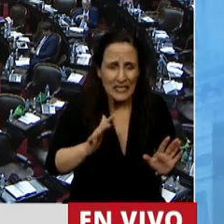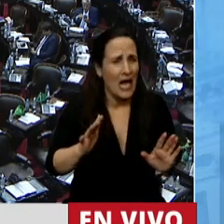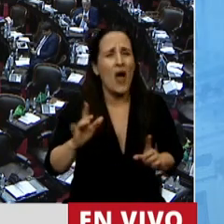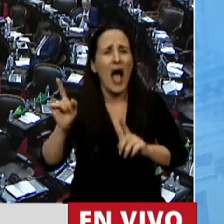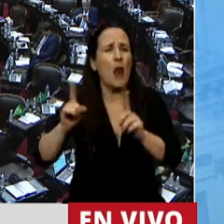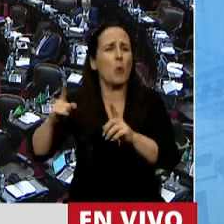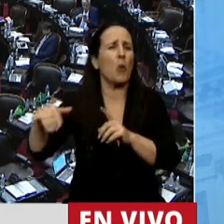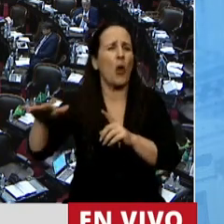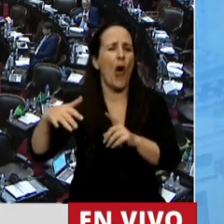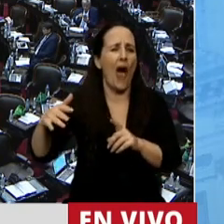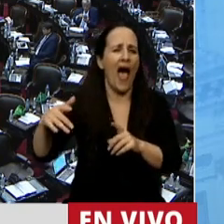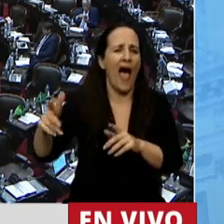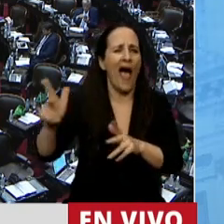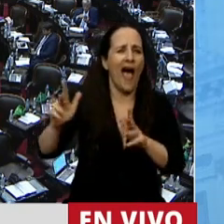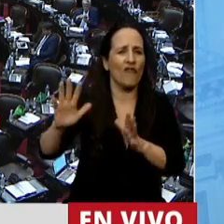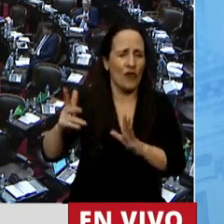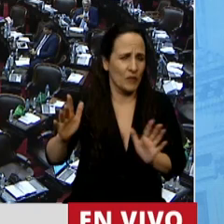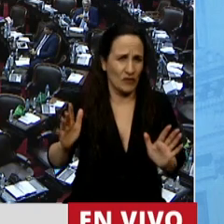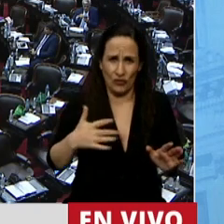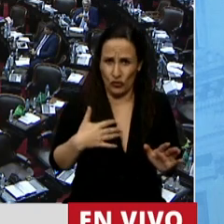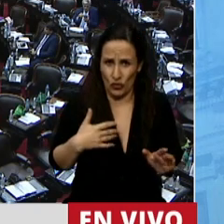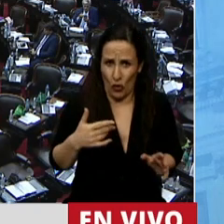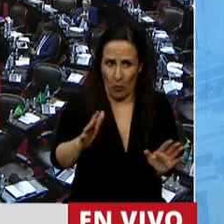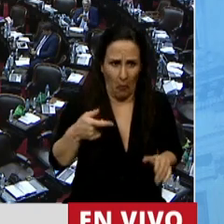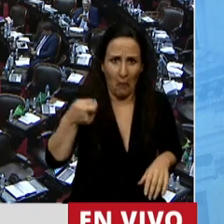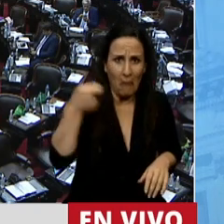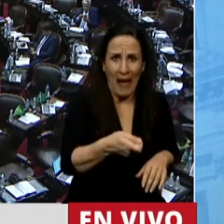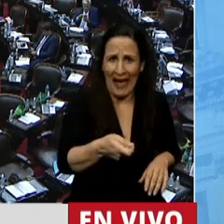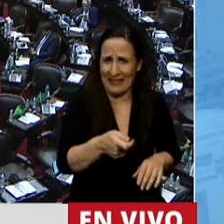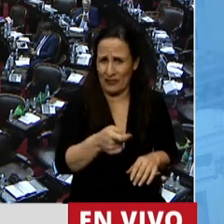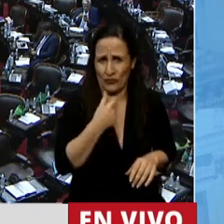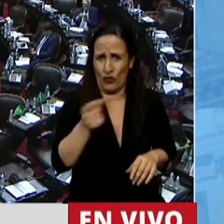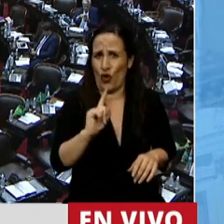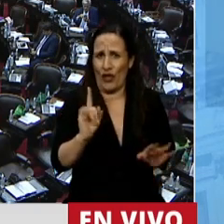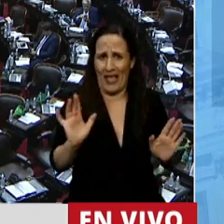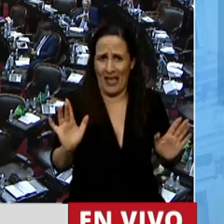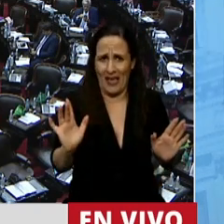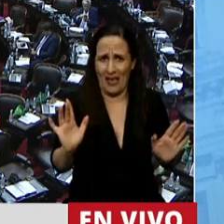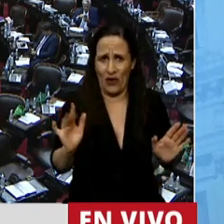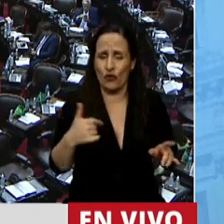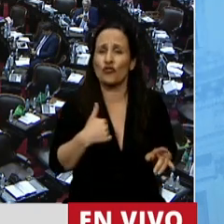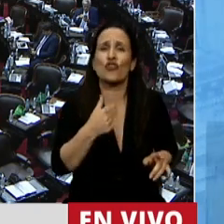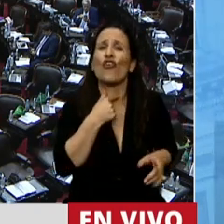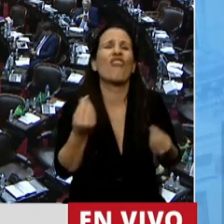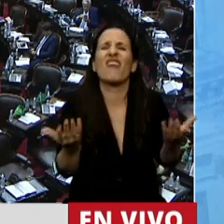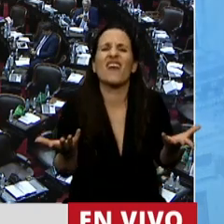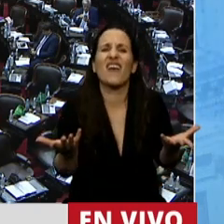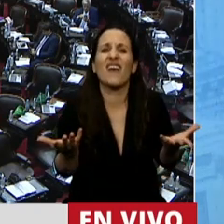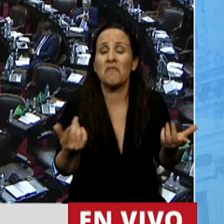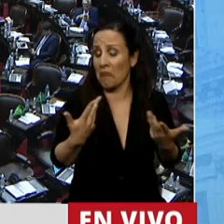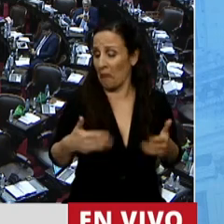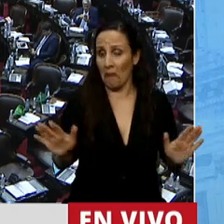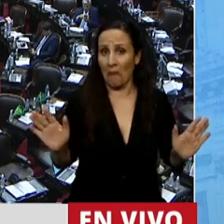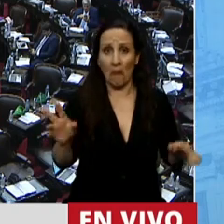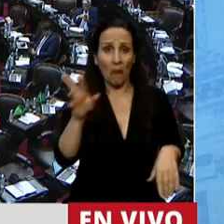tratado de reflejar. Yo no quiero matar a nadie. Yo quiero simplemente que la mujer que